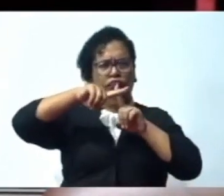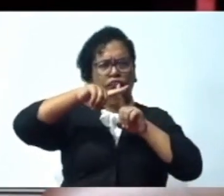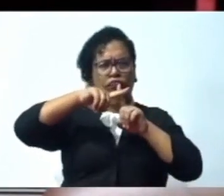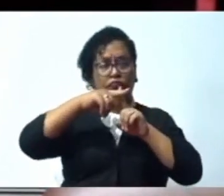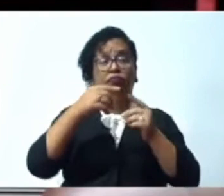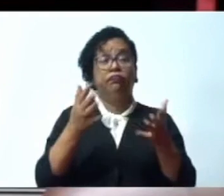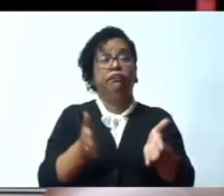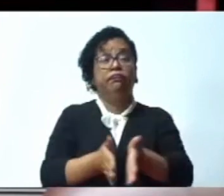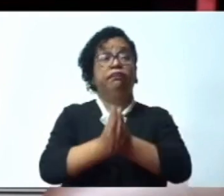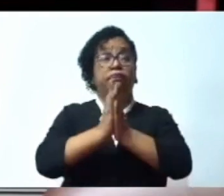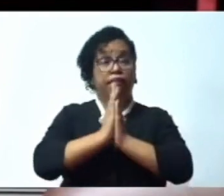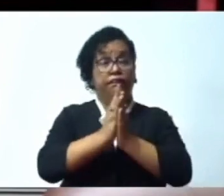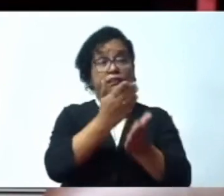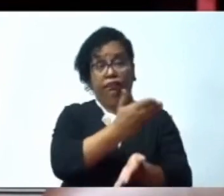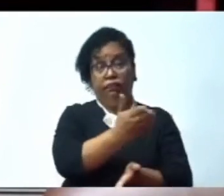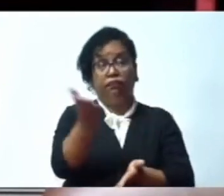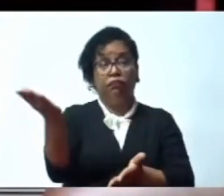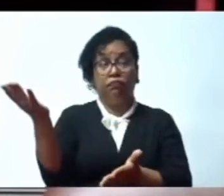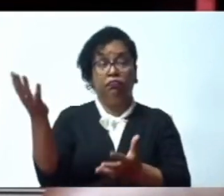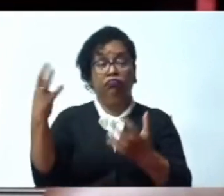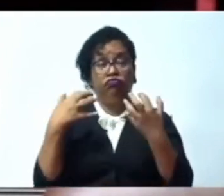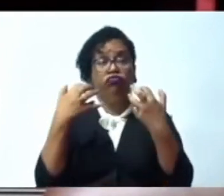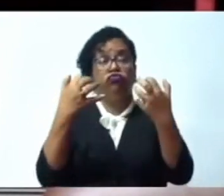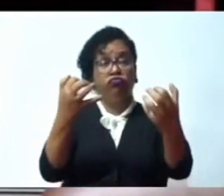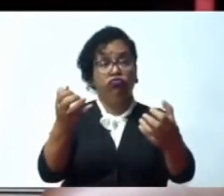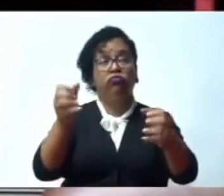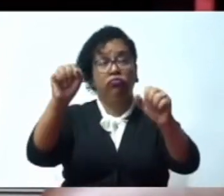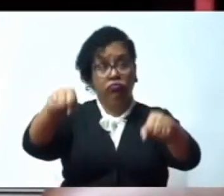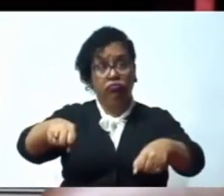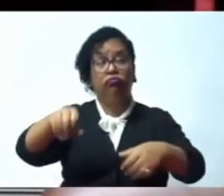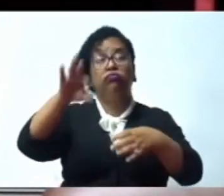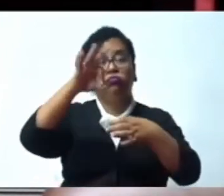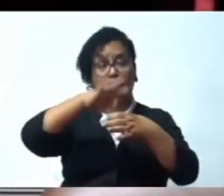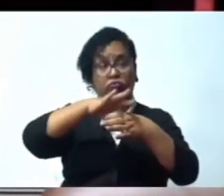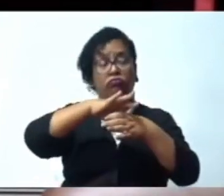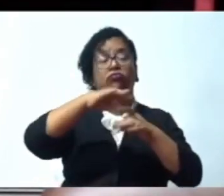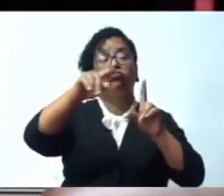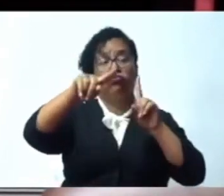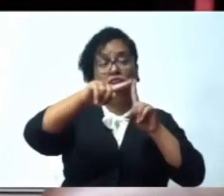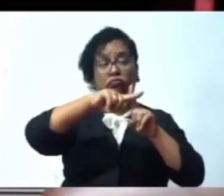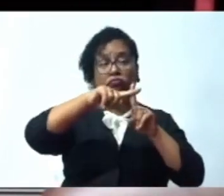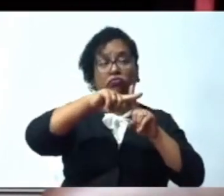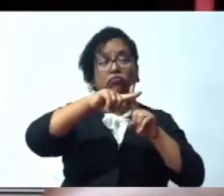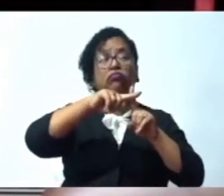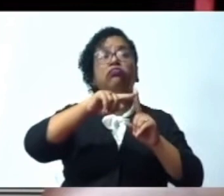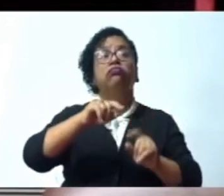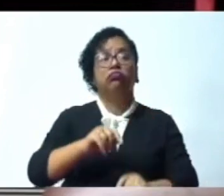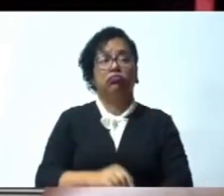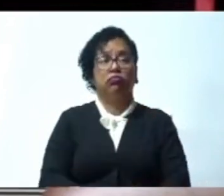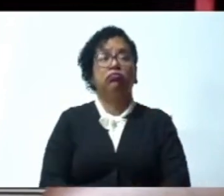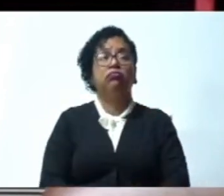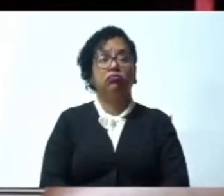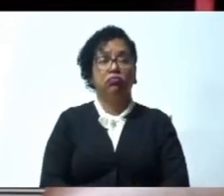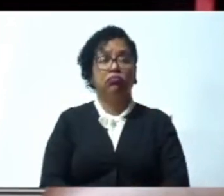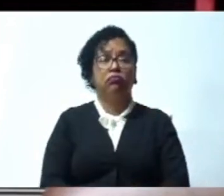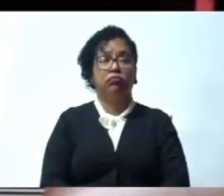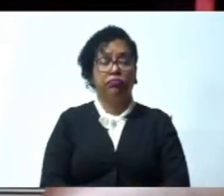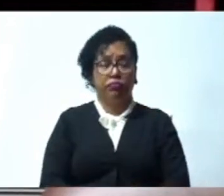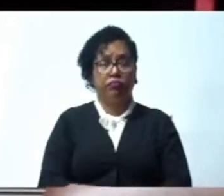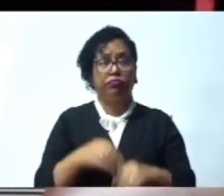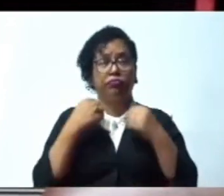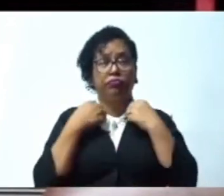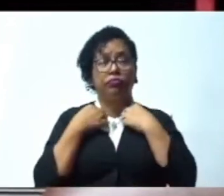a partir de los próximos días la República Dominicana y el hermano país de Uruguay, pues tengan esa facilidad, y que nuestros nacionales y los nacionales